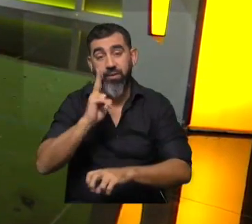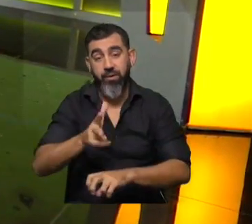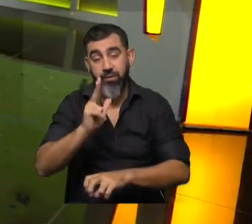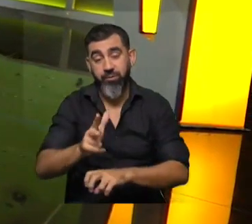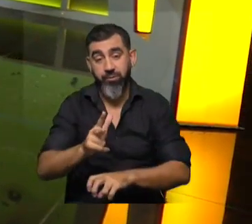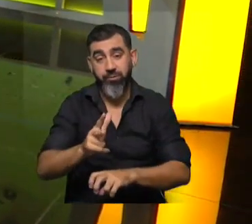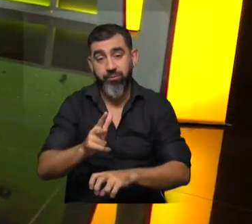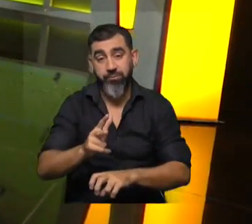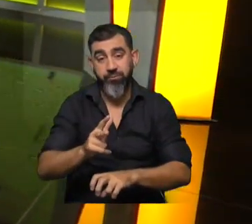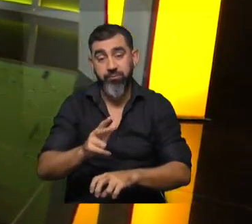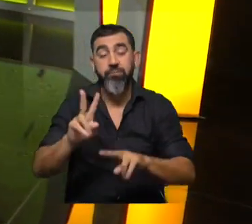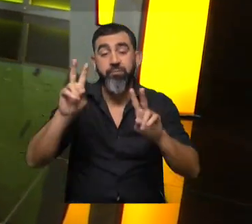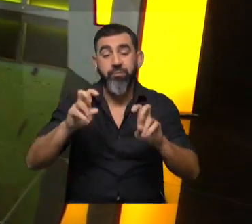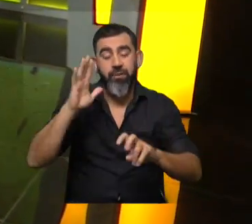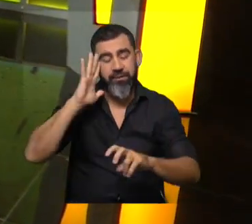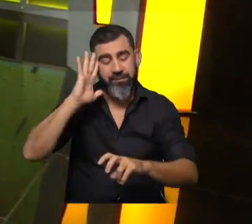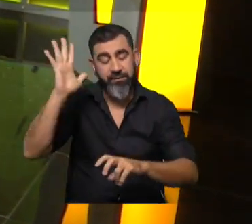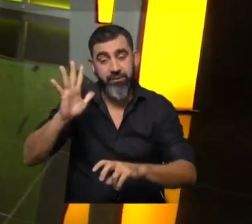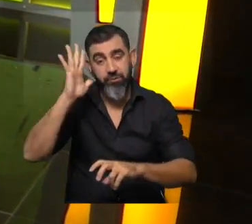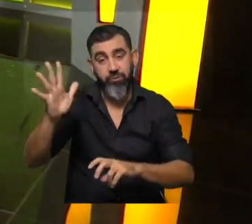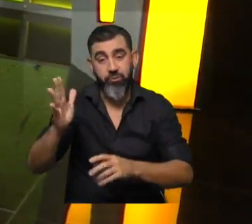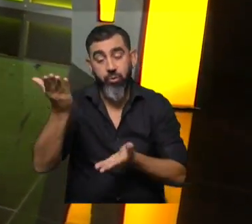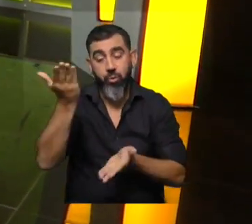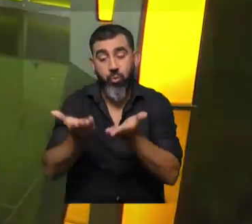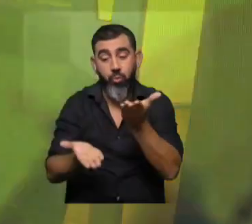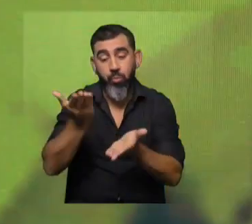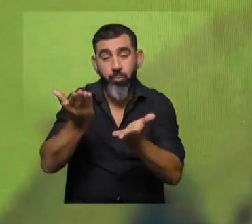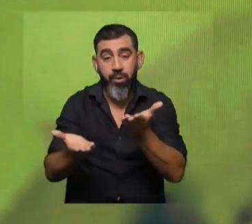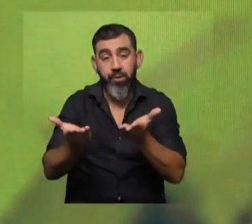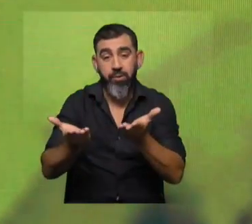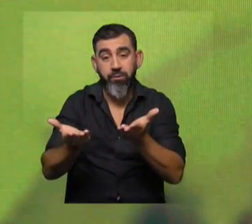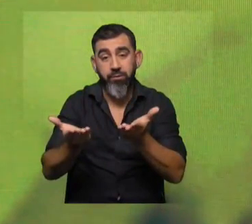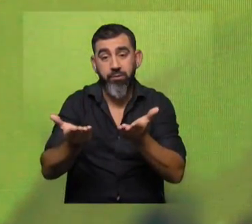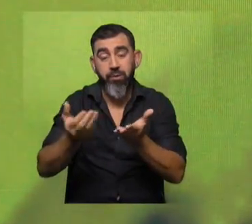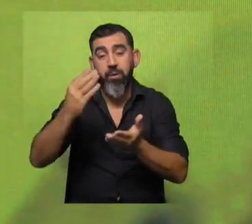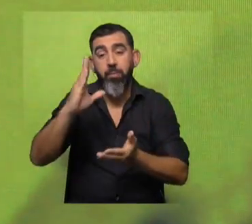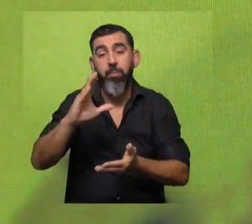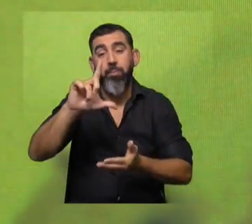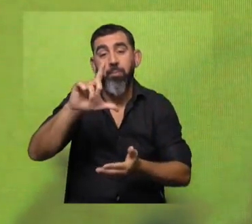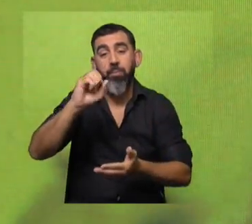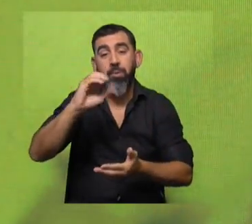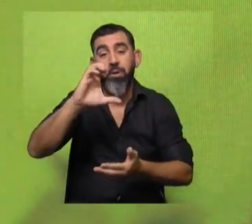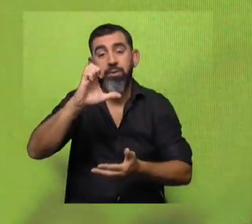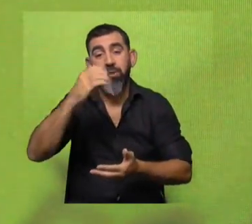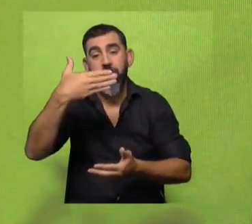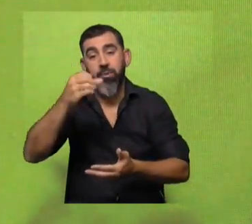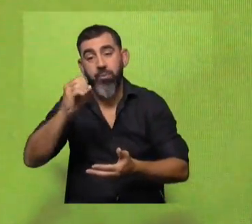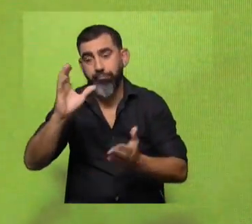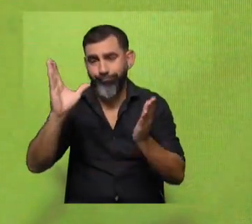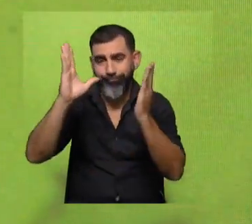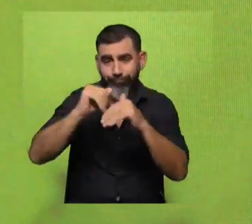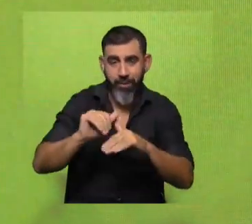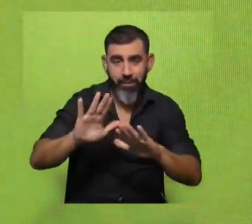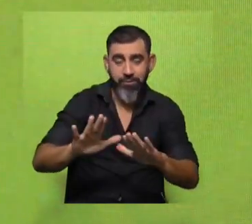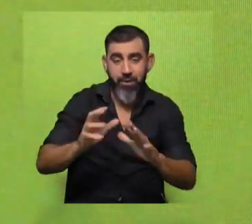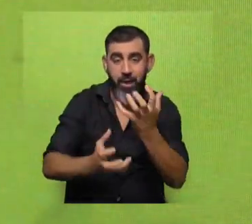es, por todo un efecto psicológico, cotejar contra la administración de un placebo. En animales no creo que esto se pueda hacer así porque